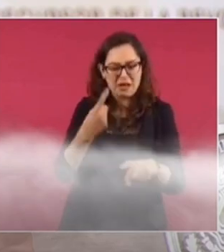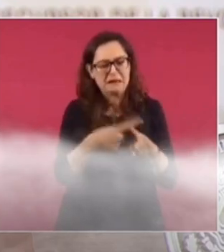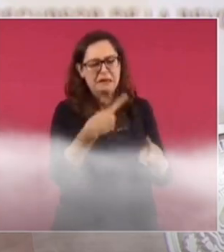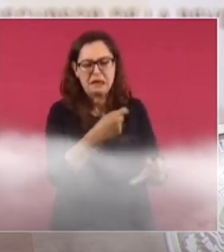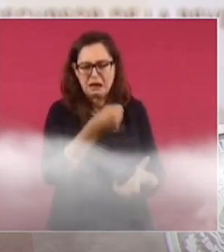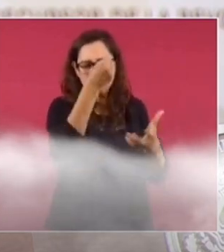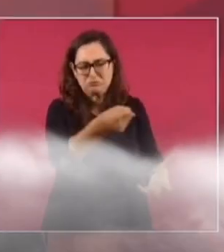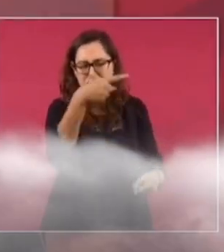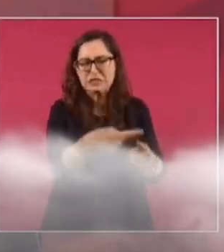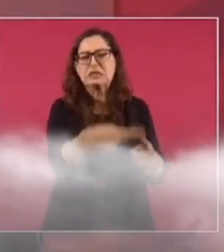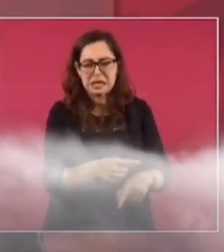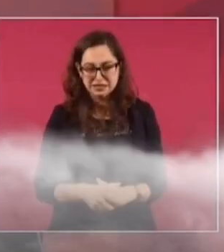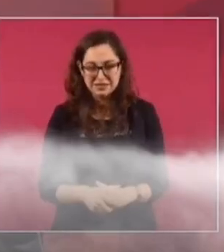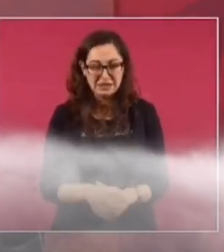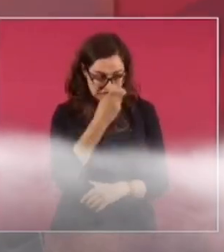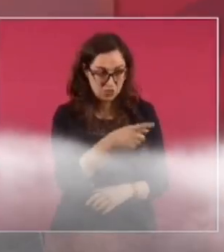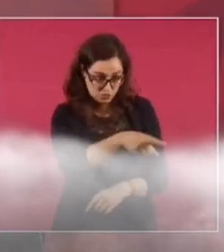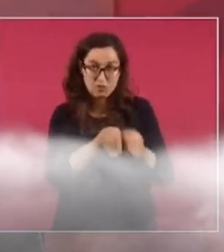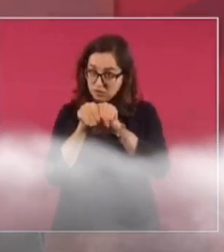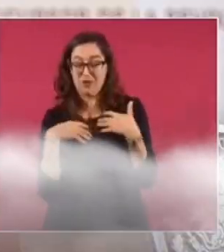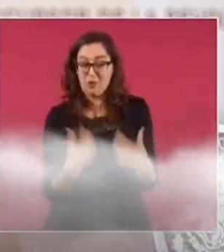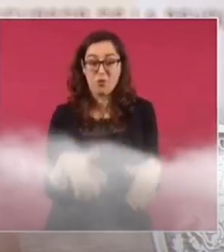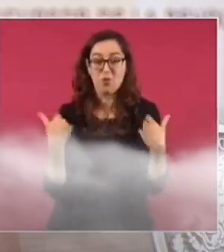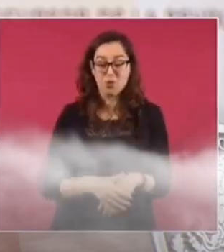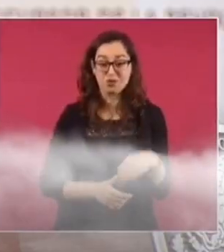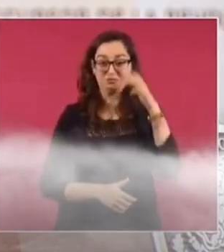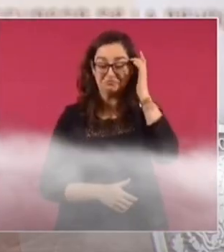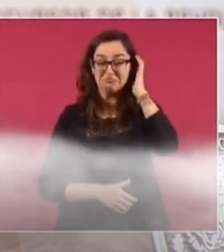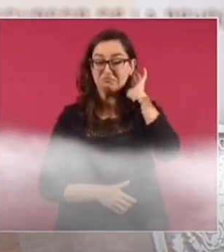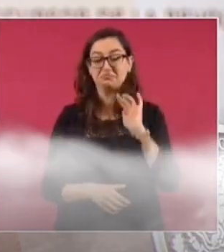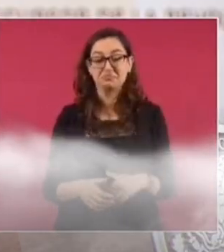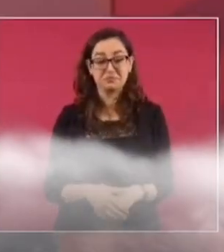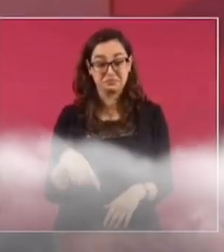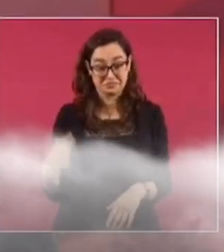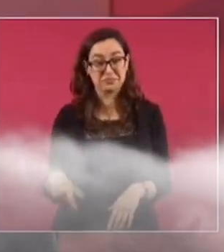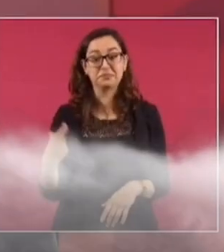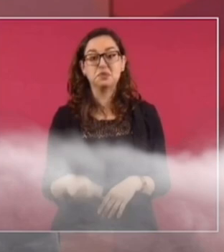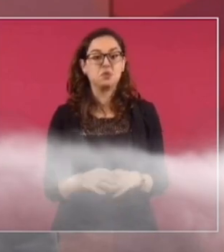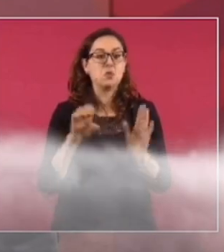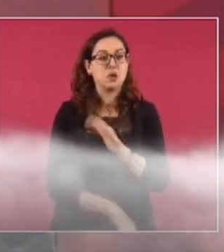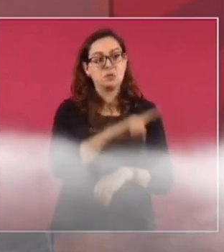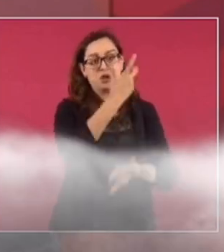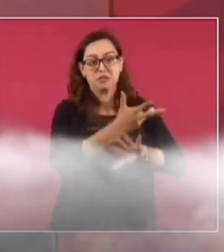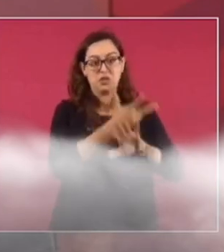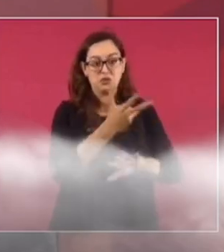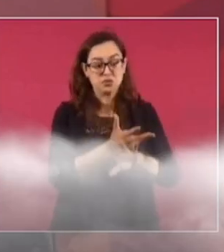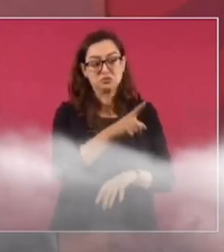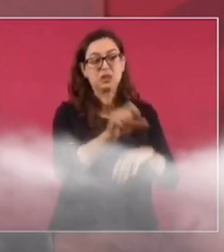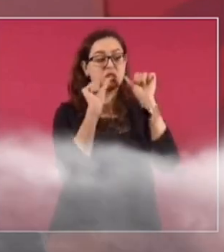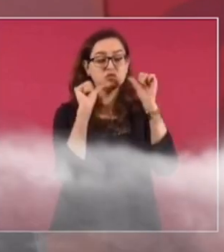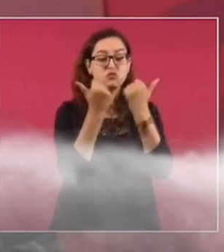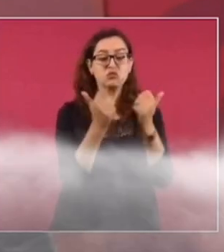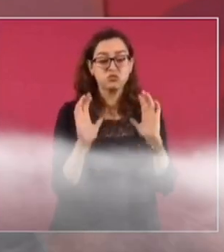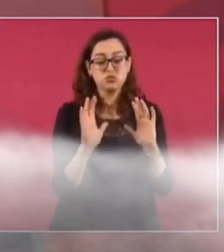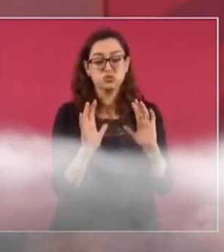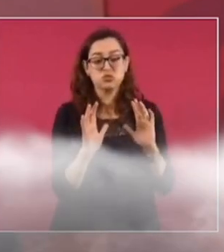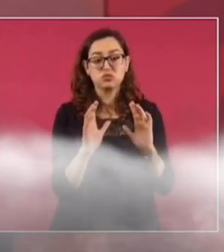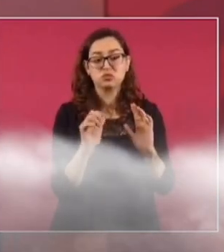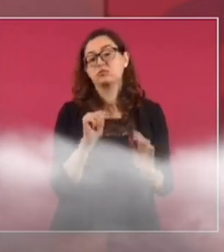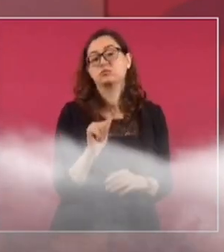dinero en las campañas en contra nuestra. Está demostrado que del gobierno de Estados Unidos reciben dinero estas llamadas asociaciones